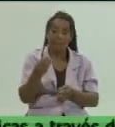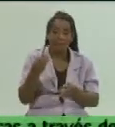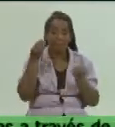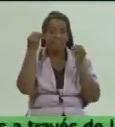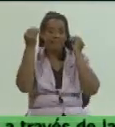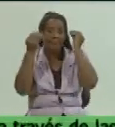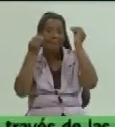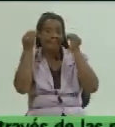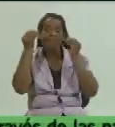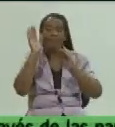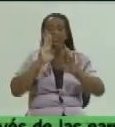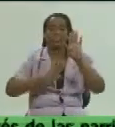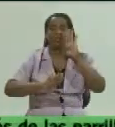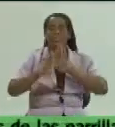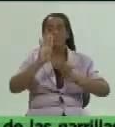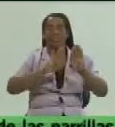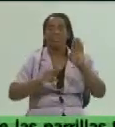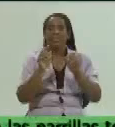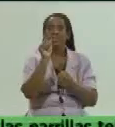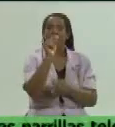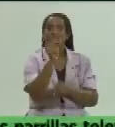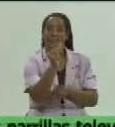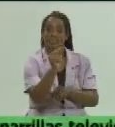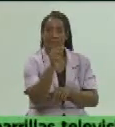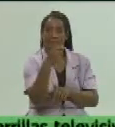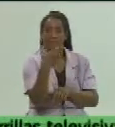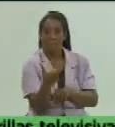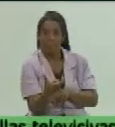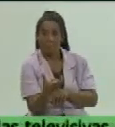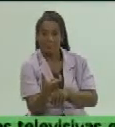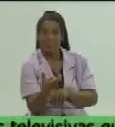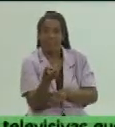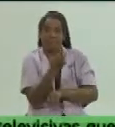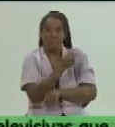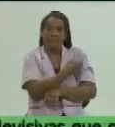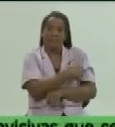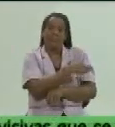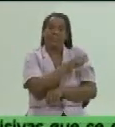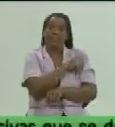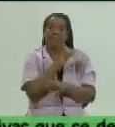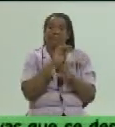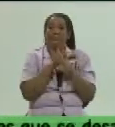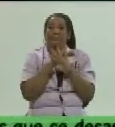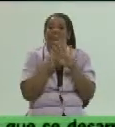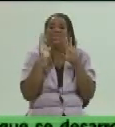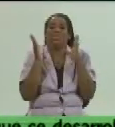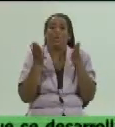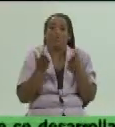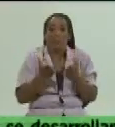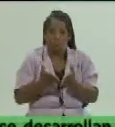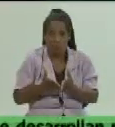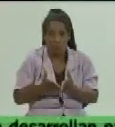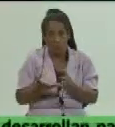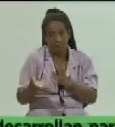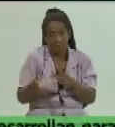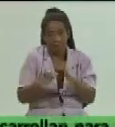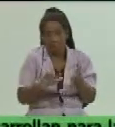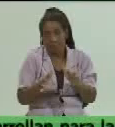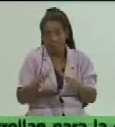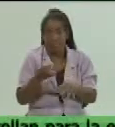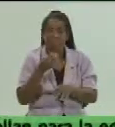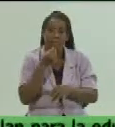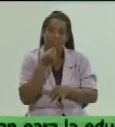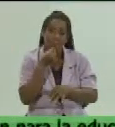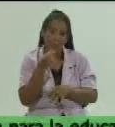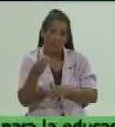defender los precios minoristas a la población y todo el impacto que alrededor de eso pueda ofrecer la